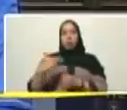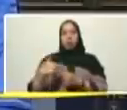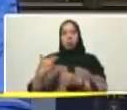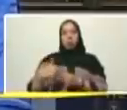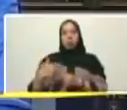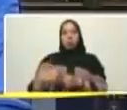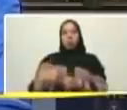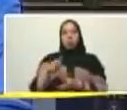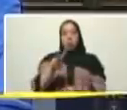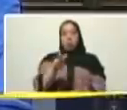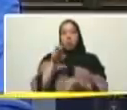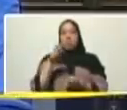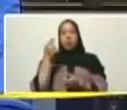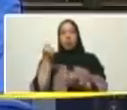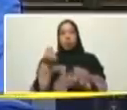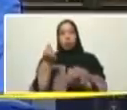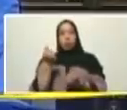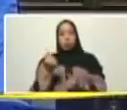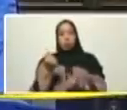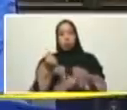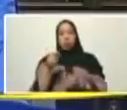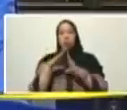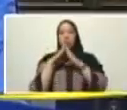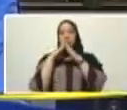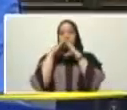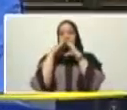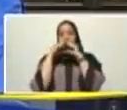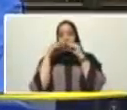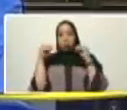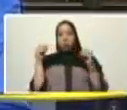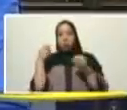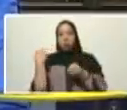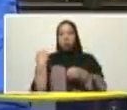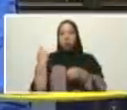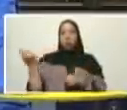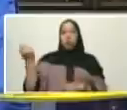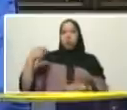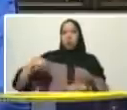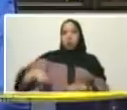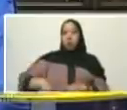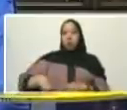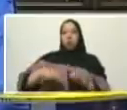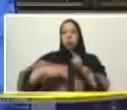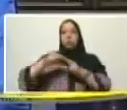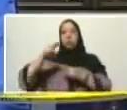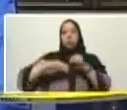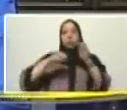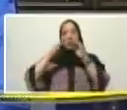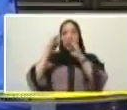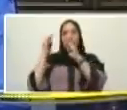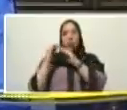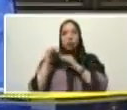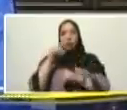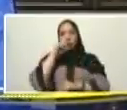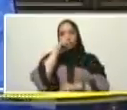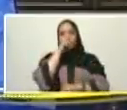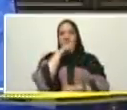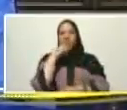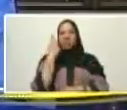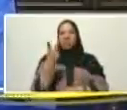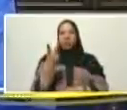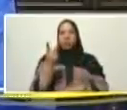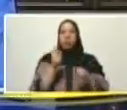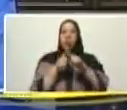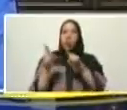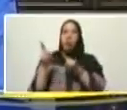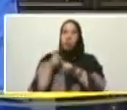pensionados y de toda esta capacidad de invertir ahorrar y construir la vivienda son modalidades